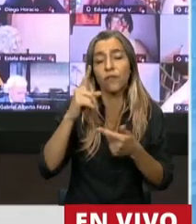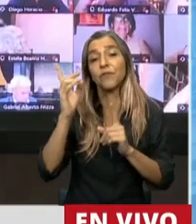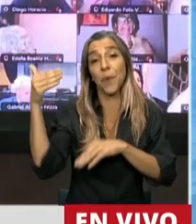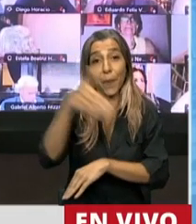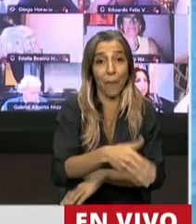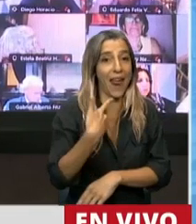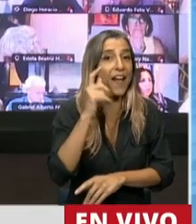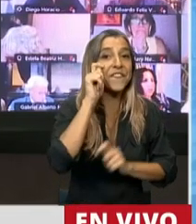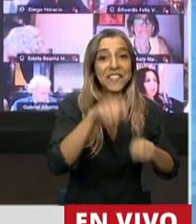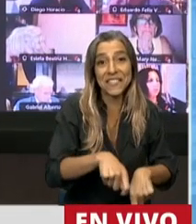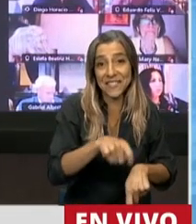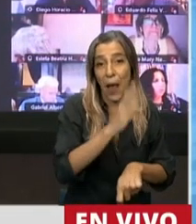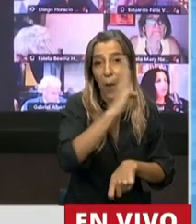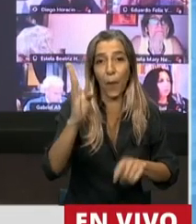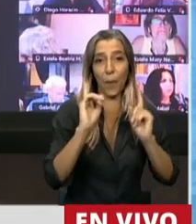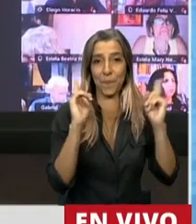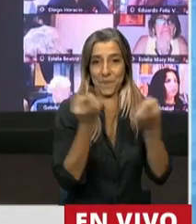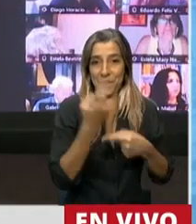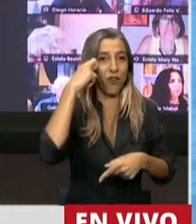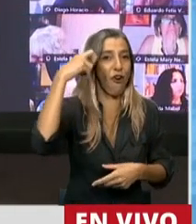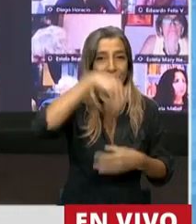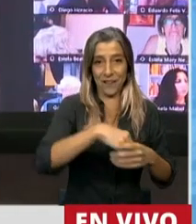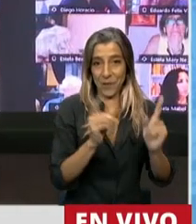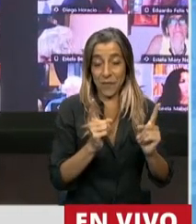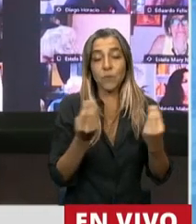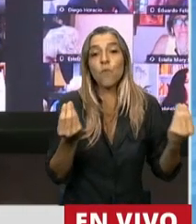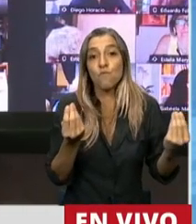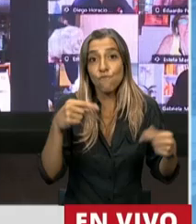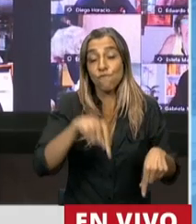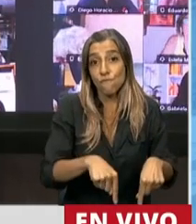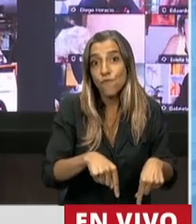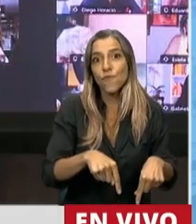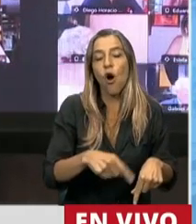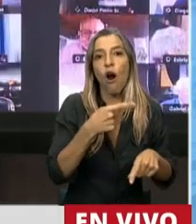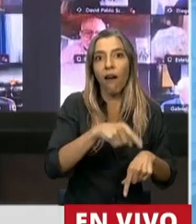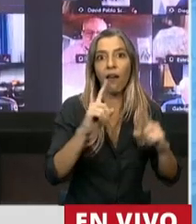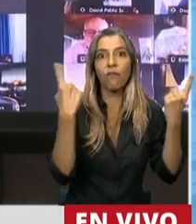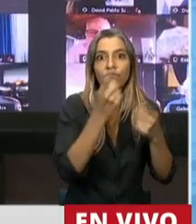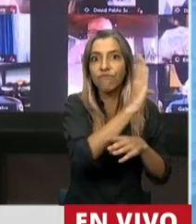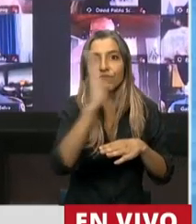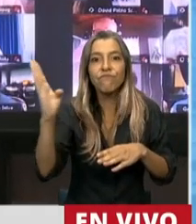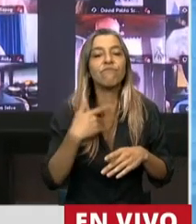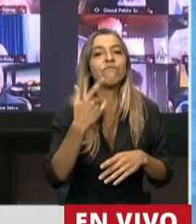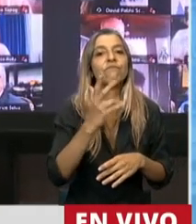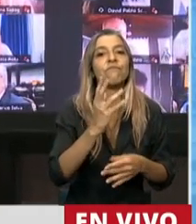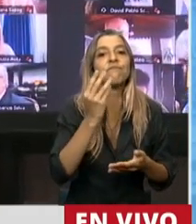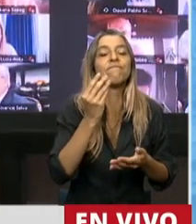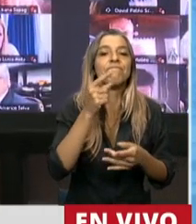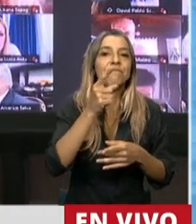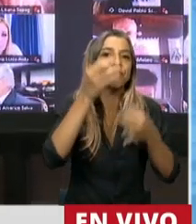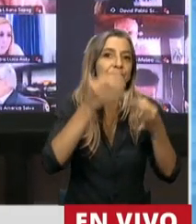Congreso de la Nación, porque la Biblioteca del Congreso de la Nación es la representante de IFLA, y esto